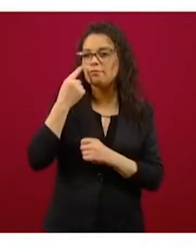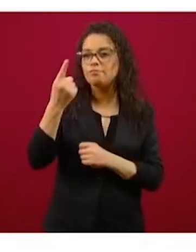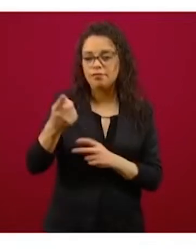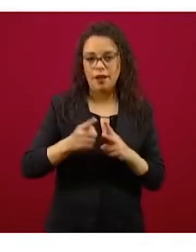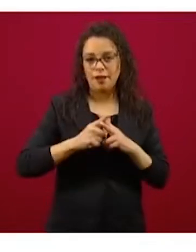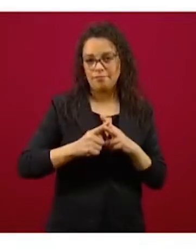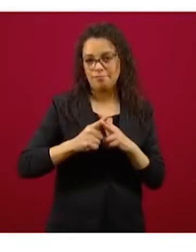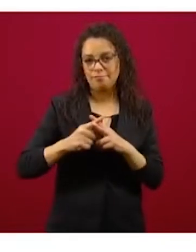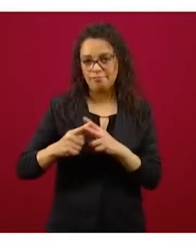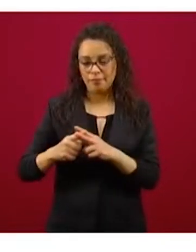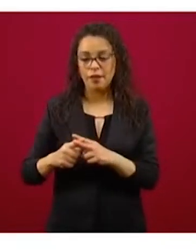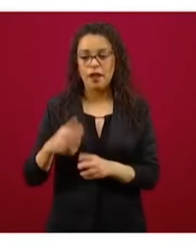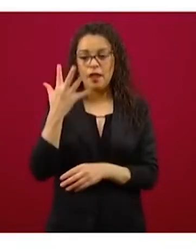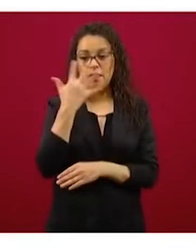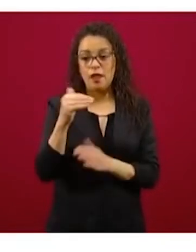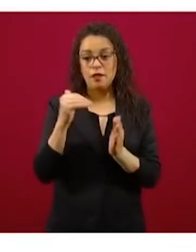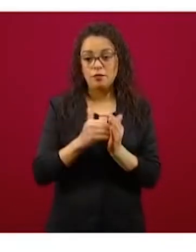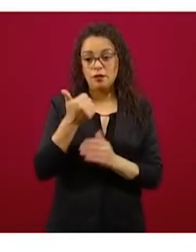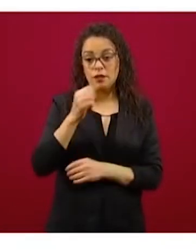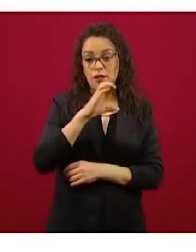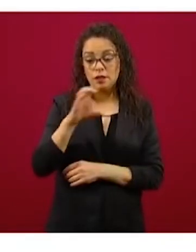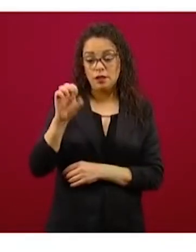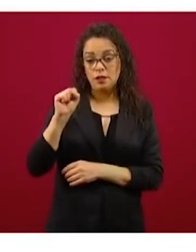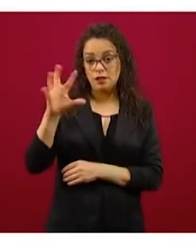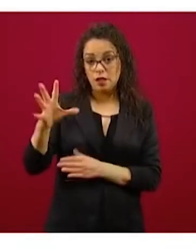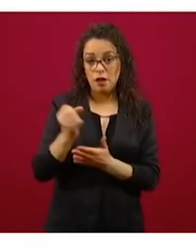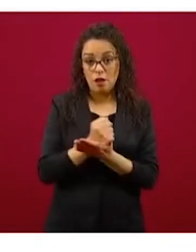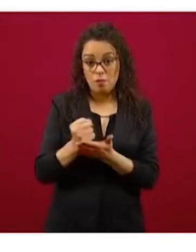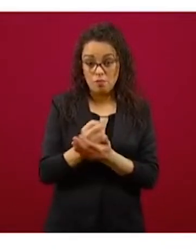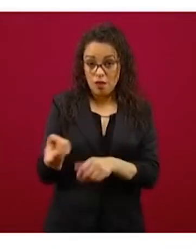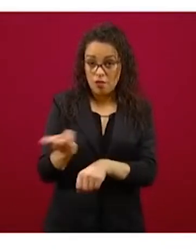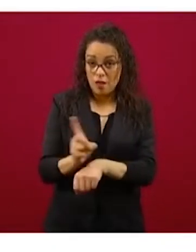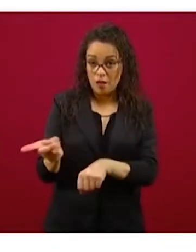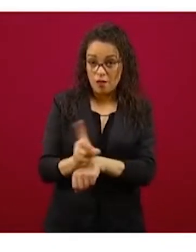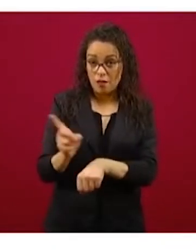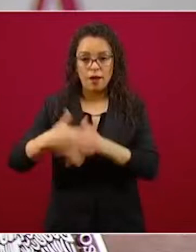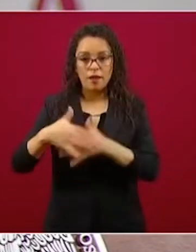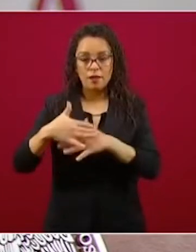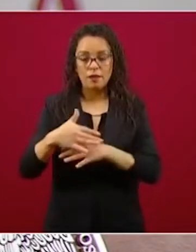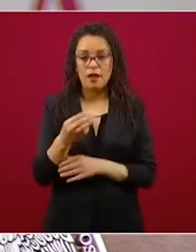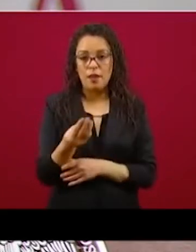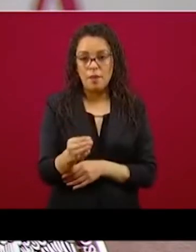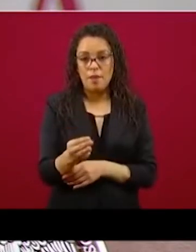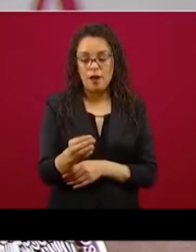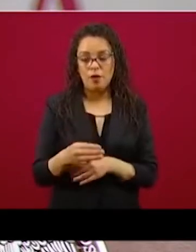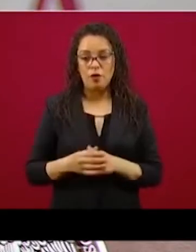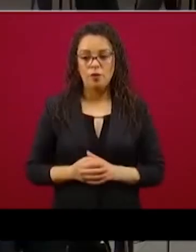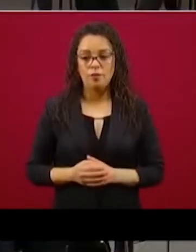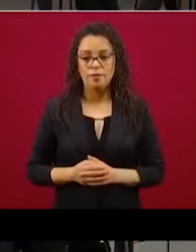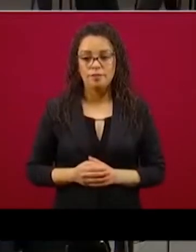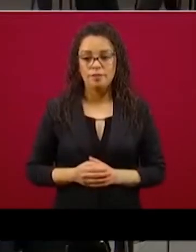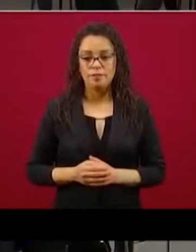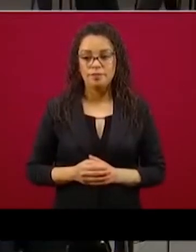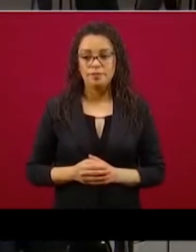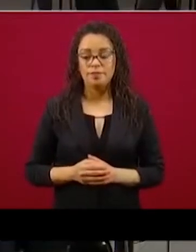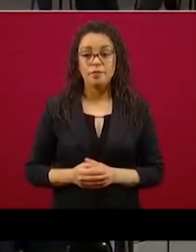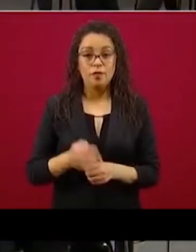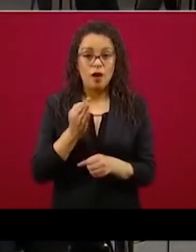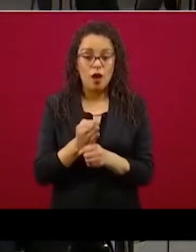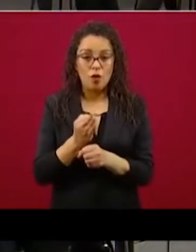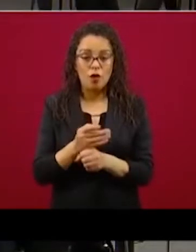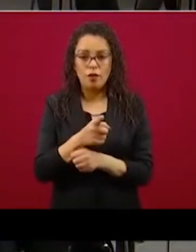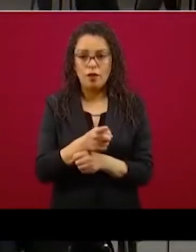de 10 mil 665 créditos diarios que fueron dispersados. En este momento estamos en el crédito a